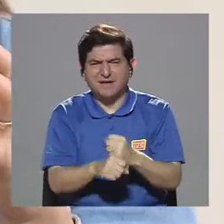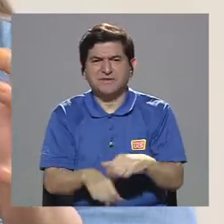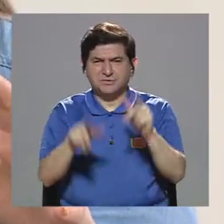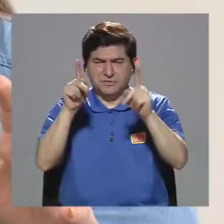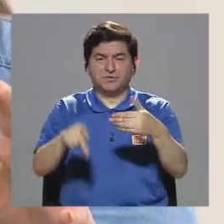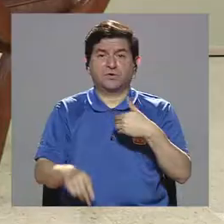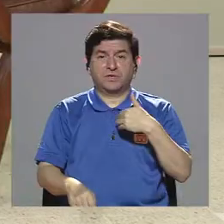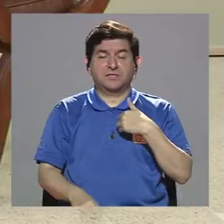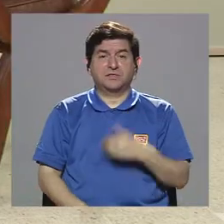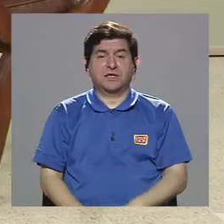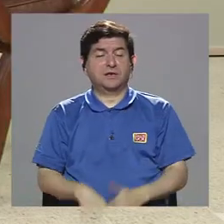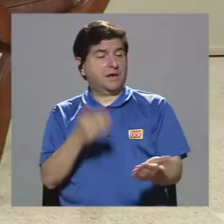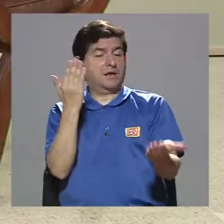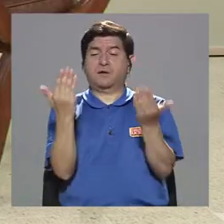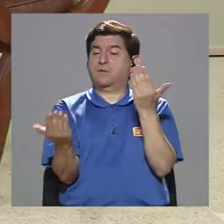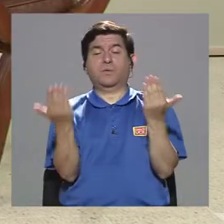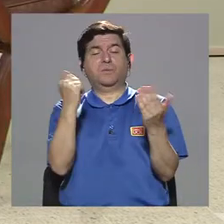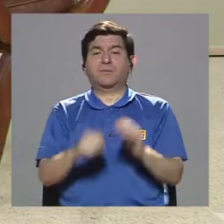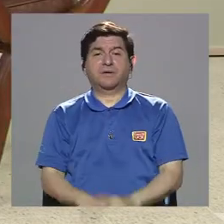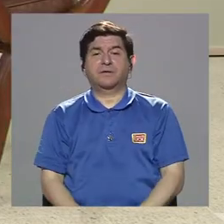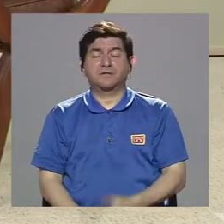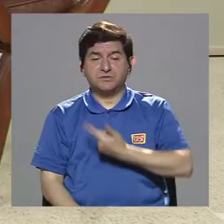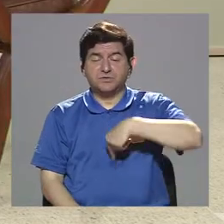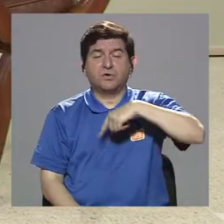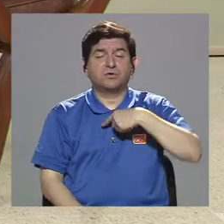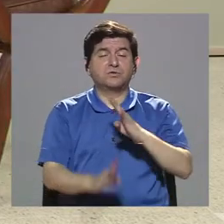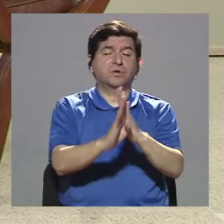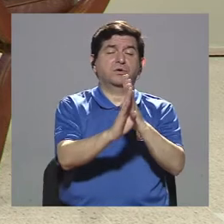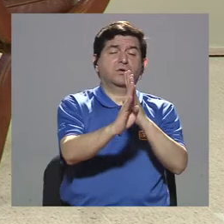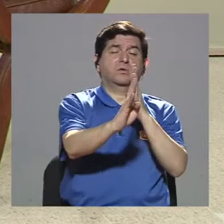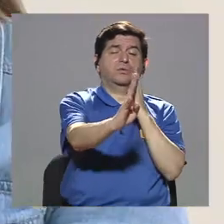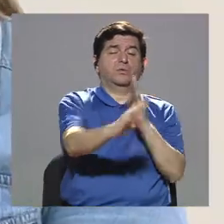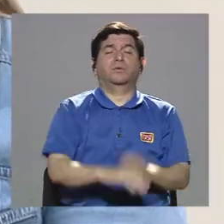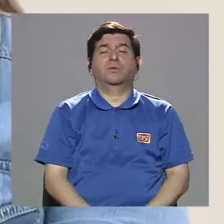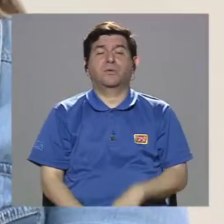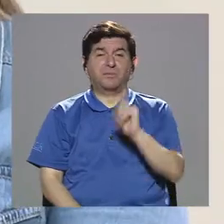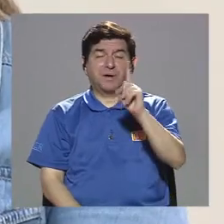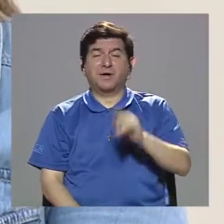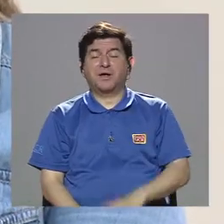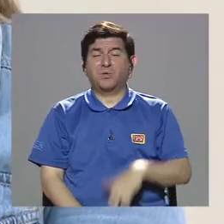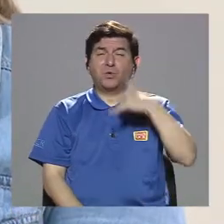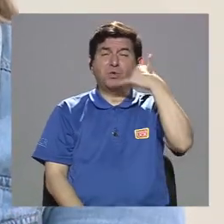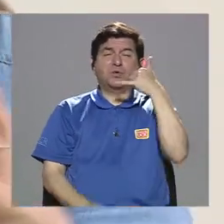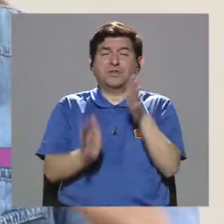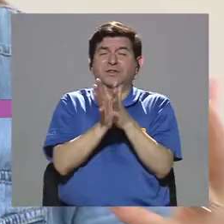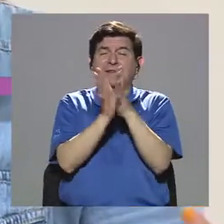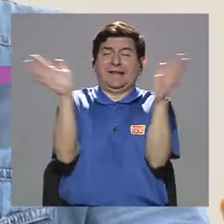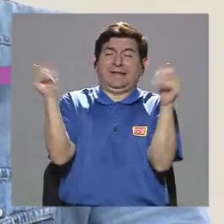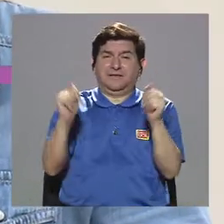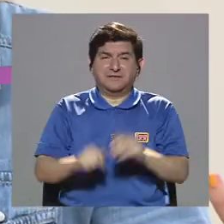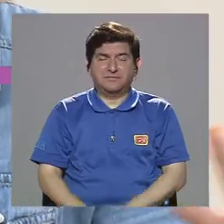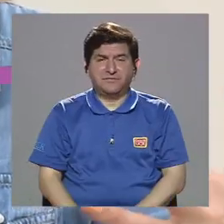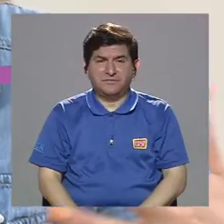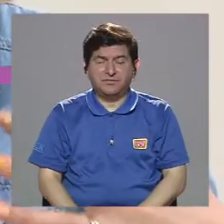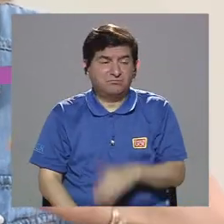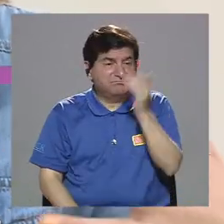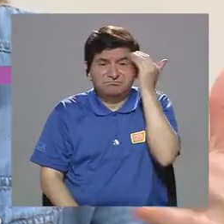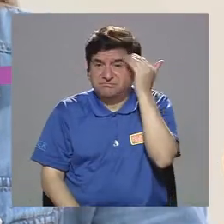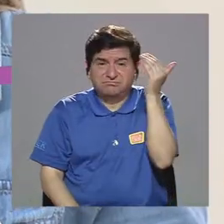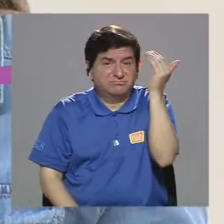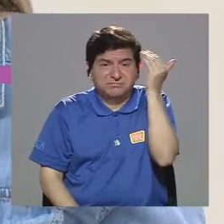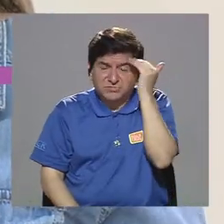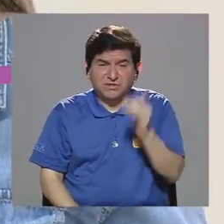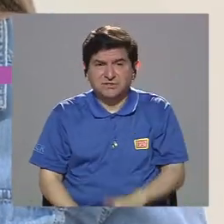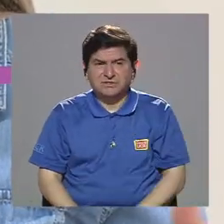una comparación entre cuando hacíamos fila para el teléfono público y que no se sabía, o sea, realmente cómo